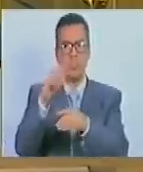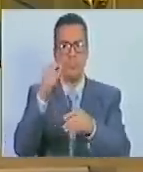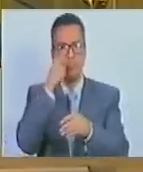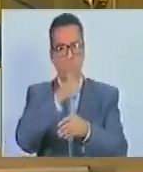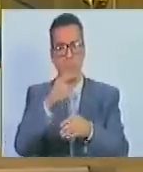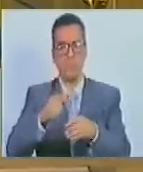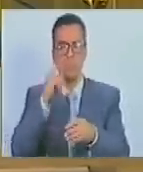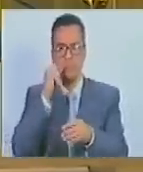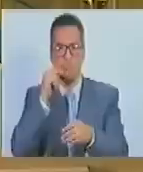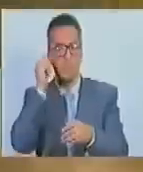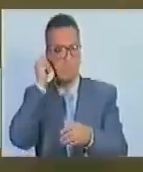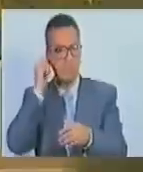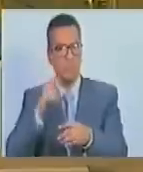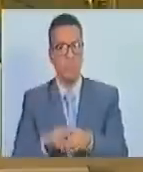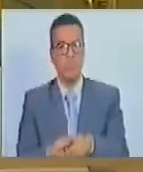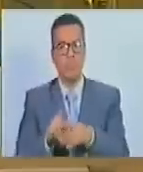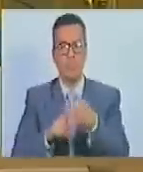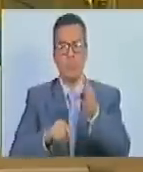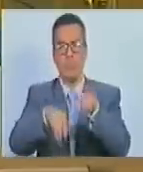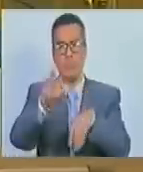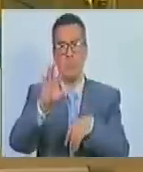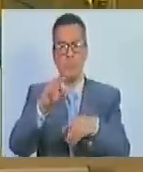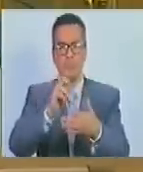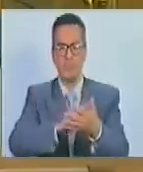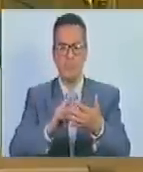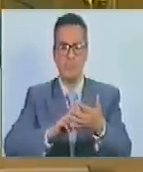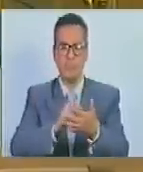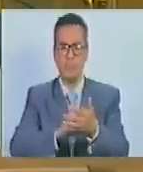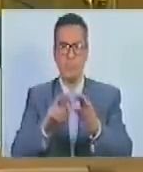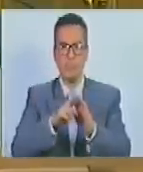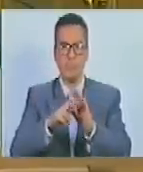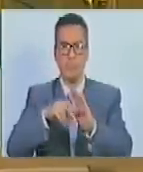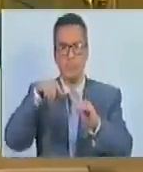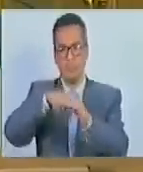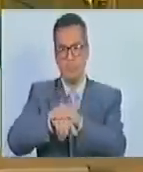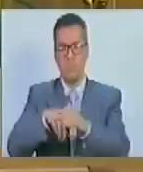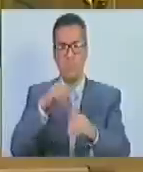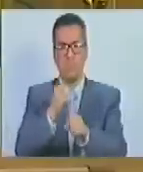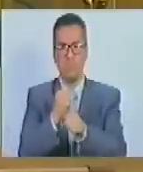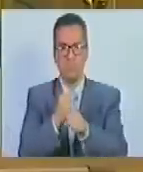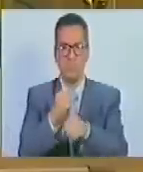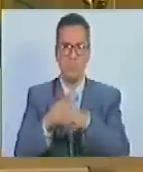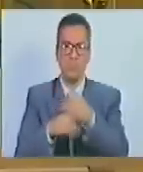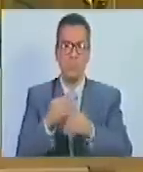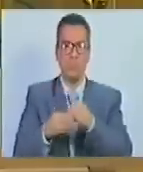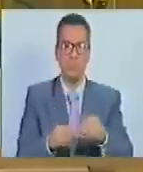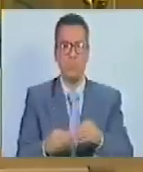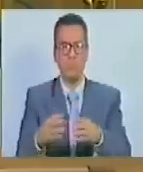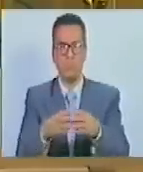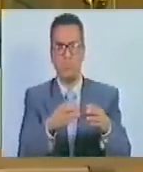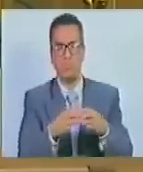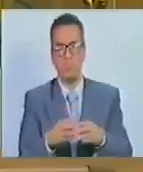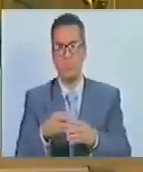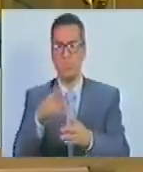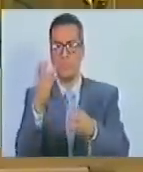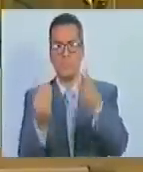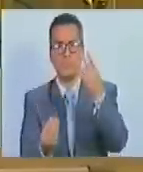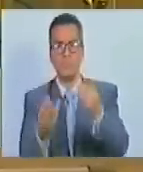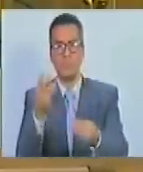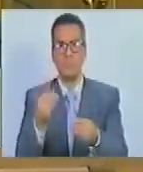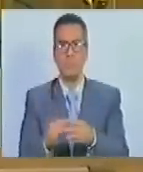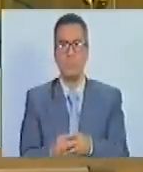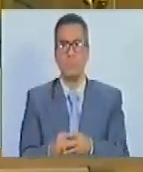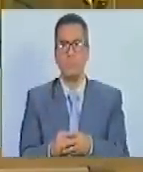ciudadanas y ciudadanos quince elaborar el reglamento interno de funcionamiento de las instancias del consejo comunal